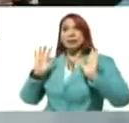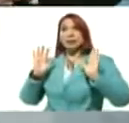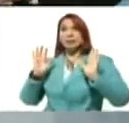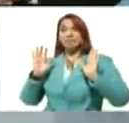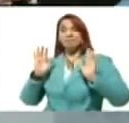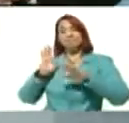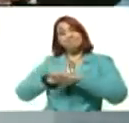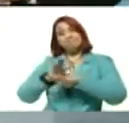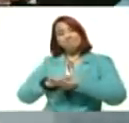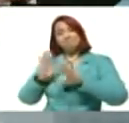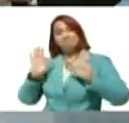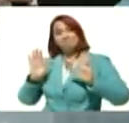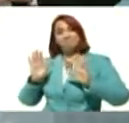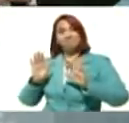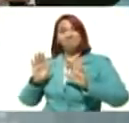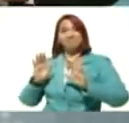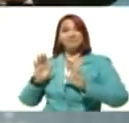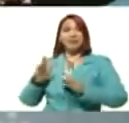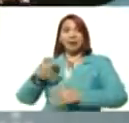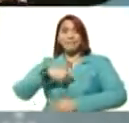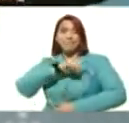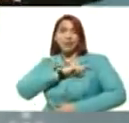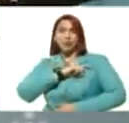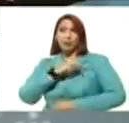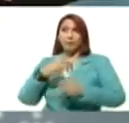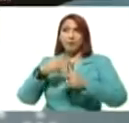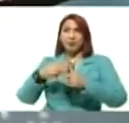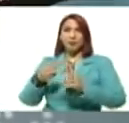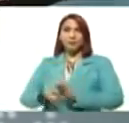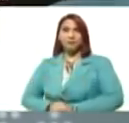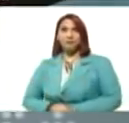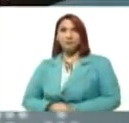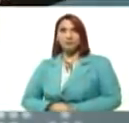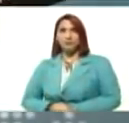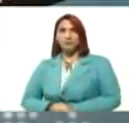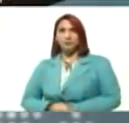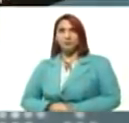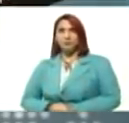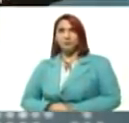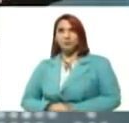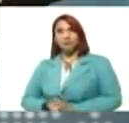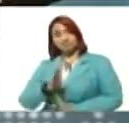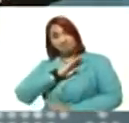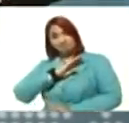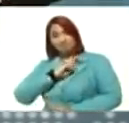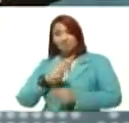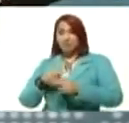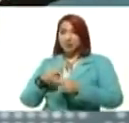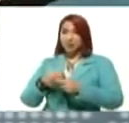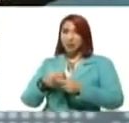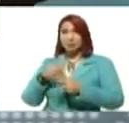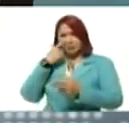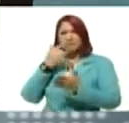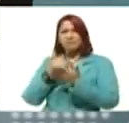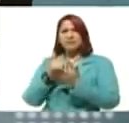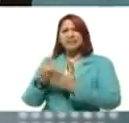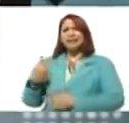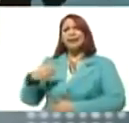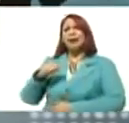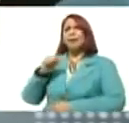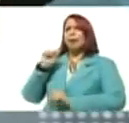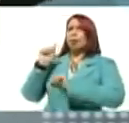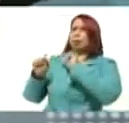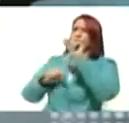suceder, es gallego presidente, gallego, de ahí viene mi apellido, fíjese, tenemos muchas